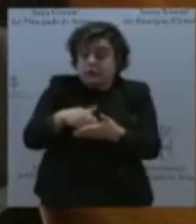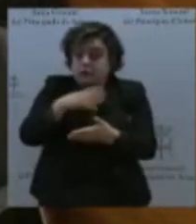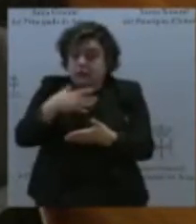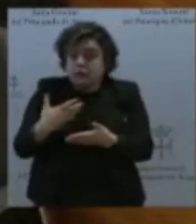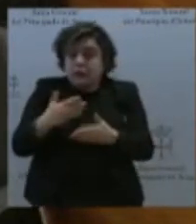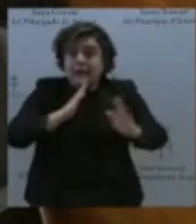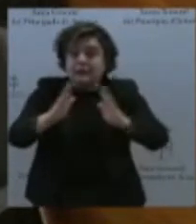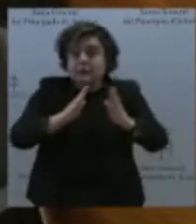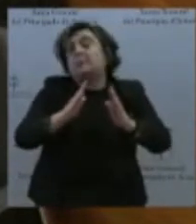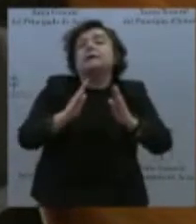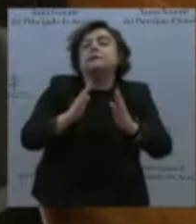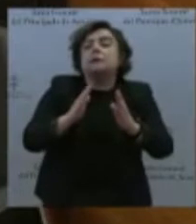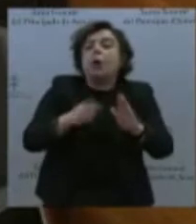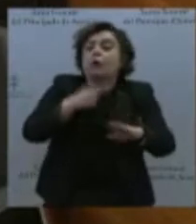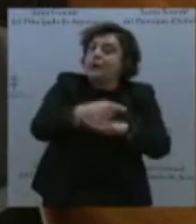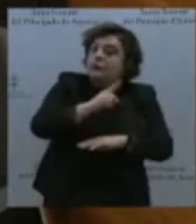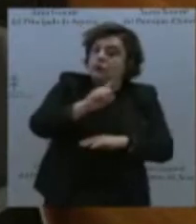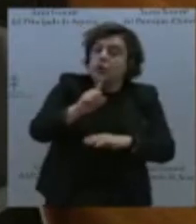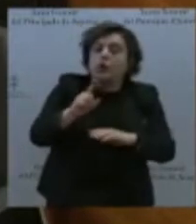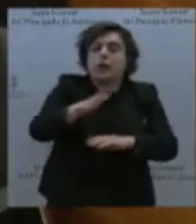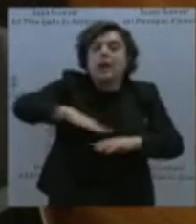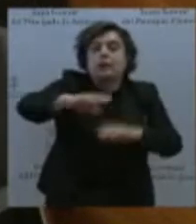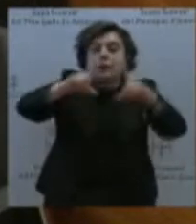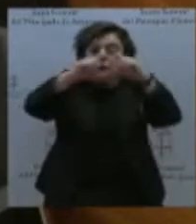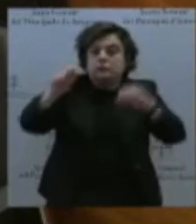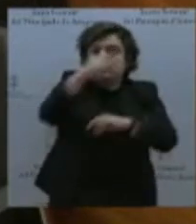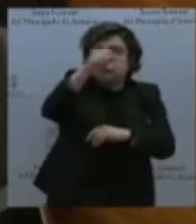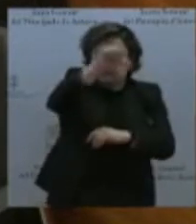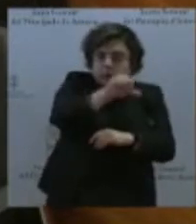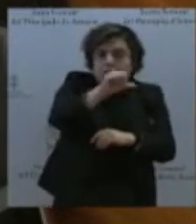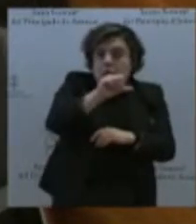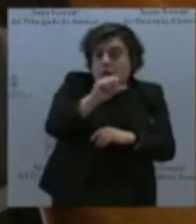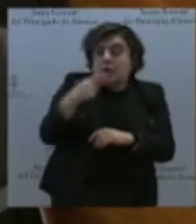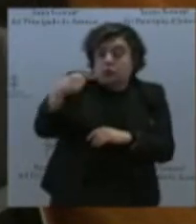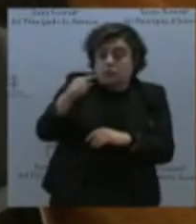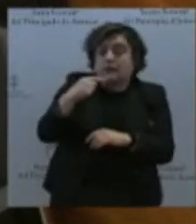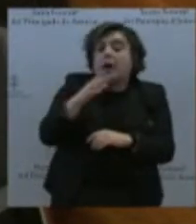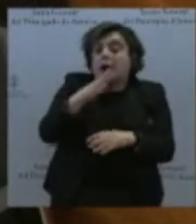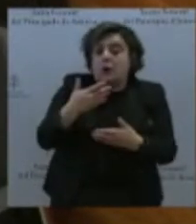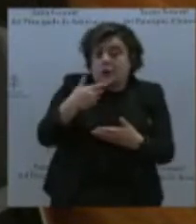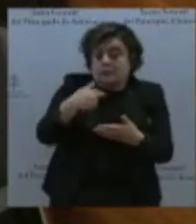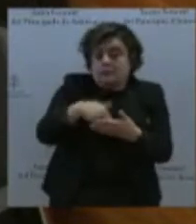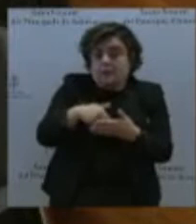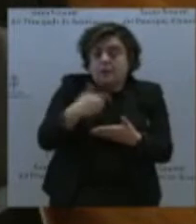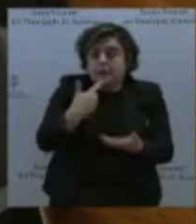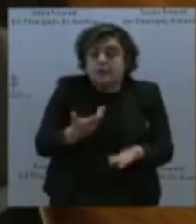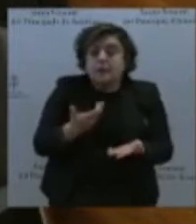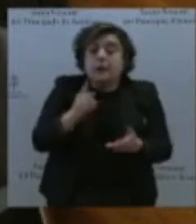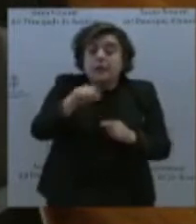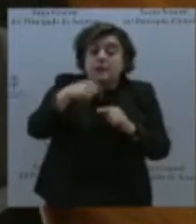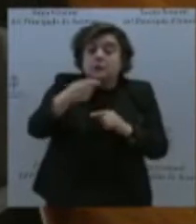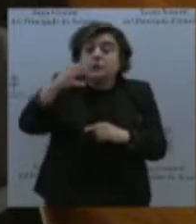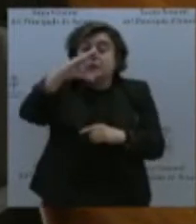zona occidental, la que usted me está planteando ahora mismo. Con posterioridad a todo ello ya, el consorcio trabajará en el ámbito local, en colaboración con los